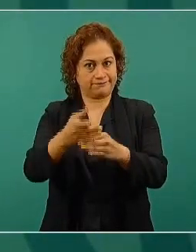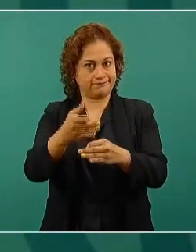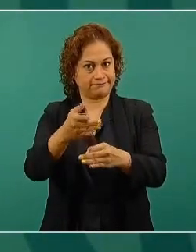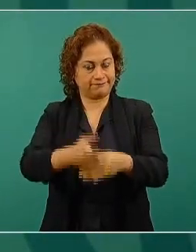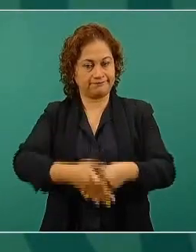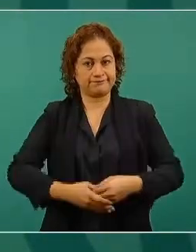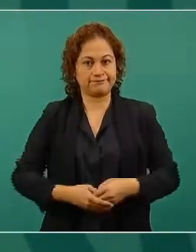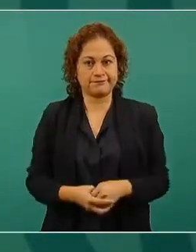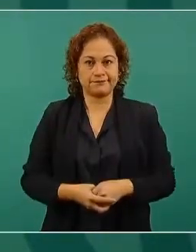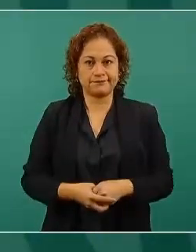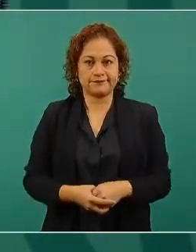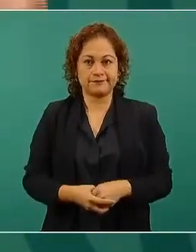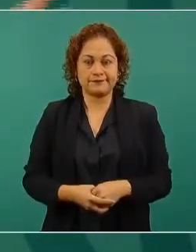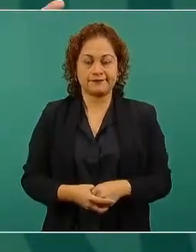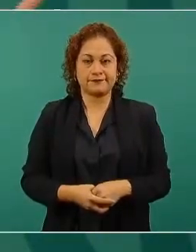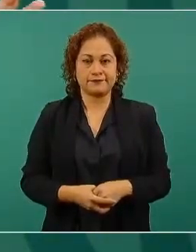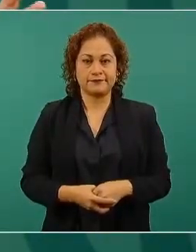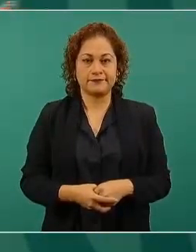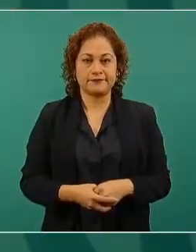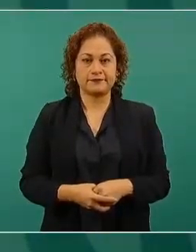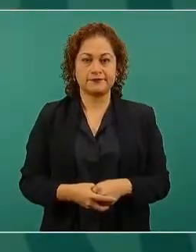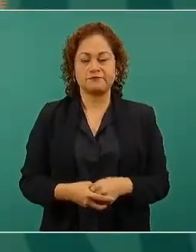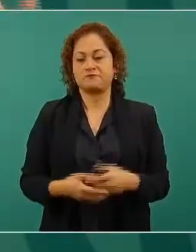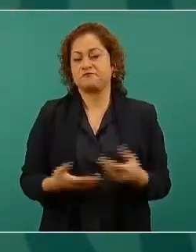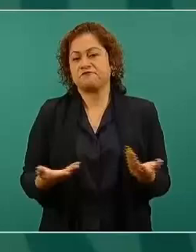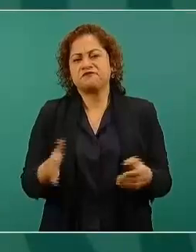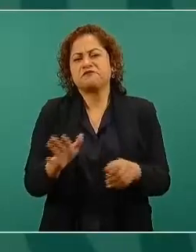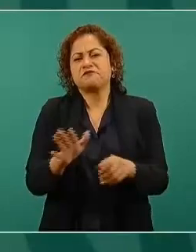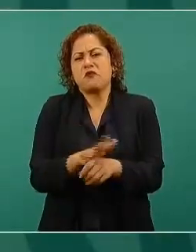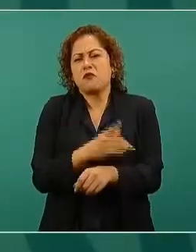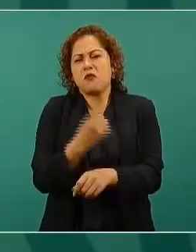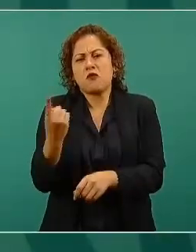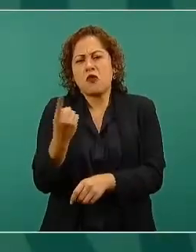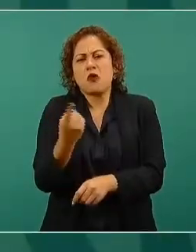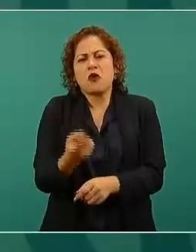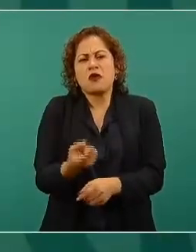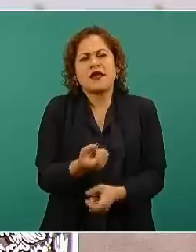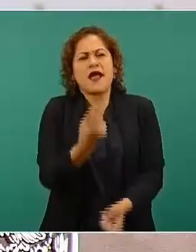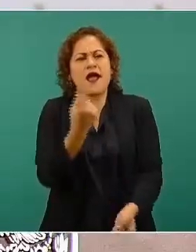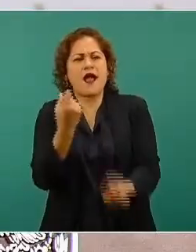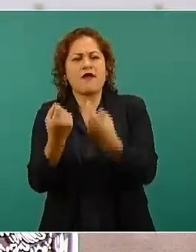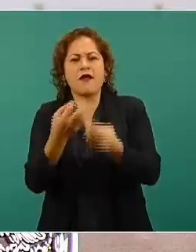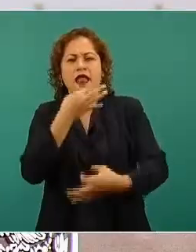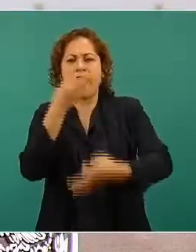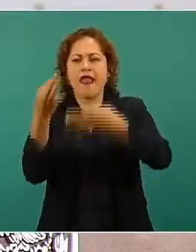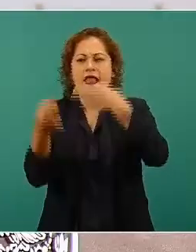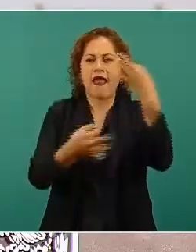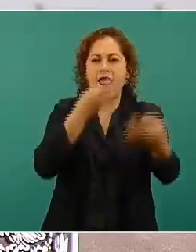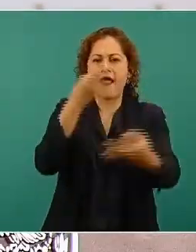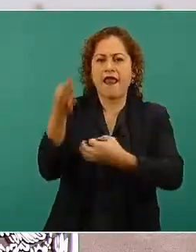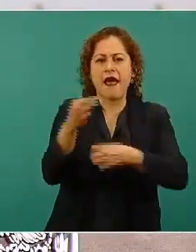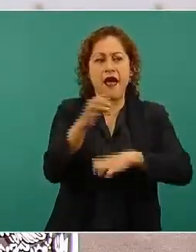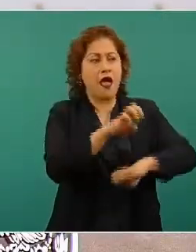se disfraza hablando de que las empresas producen energía